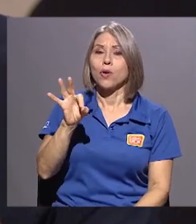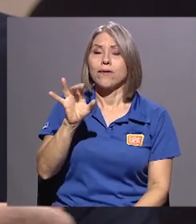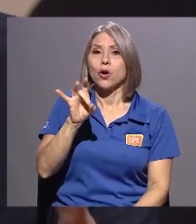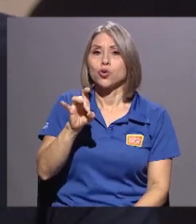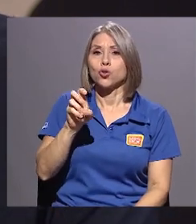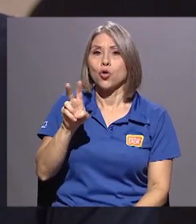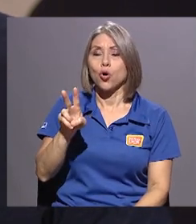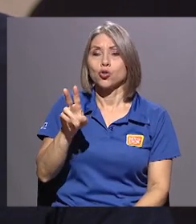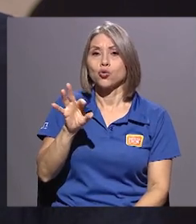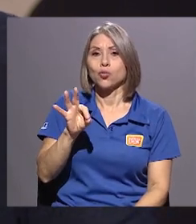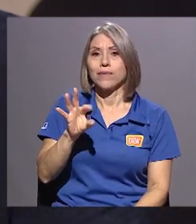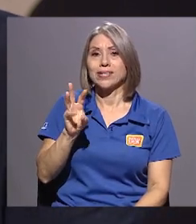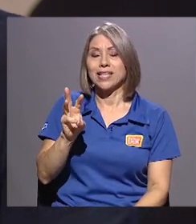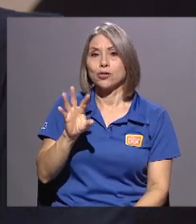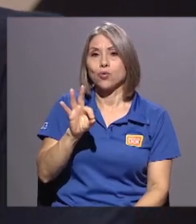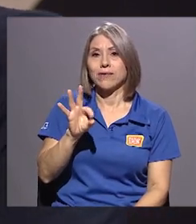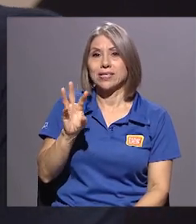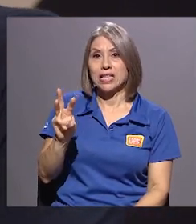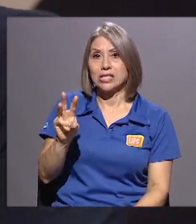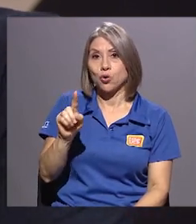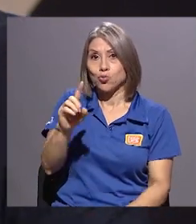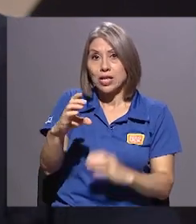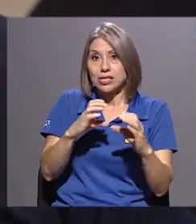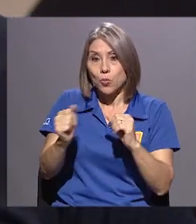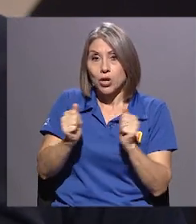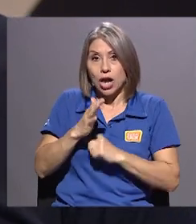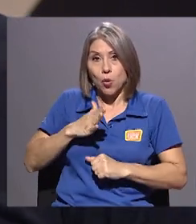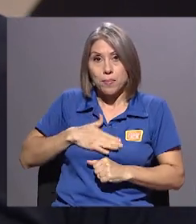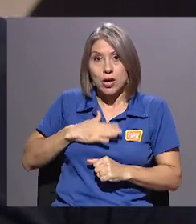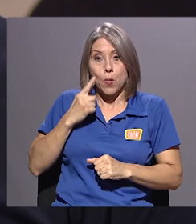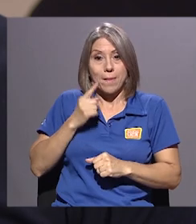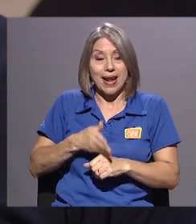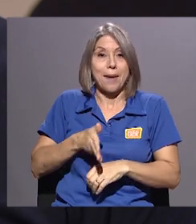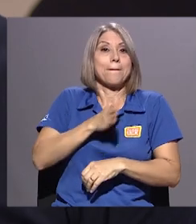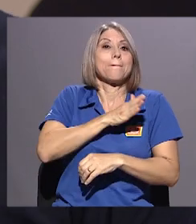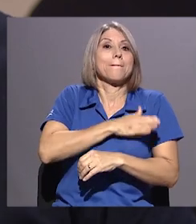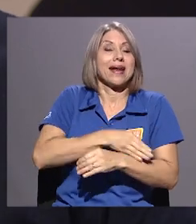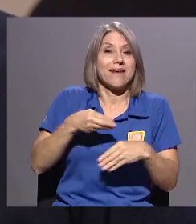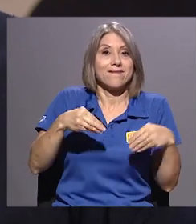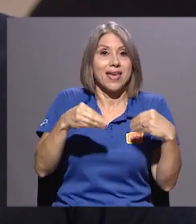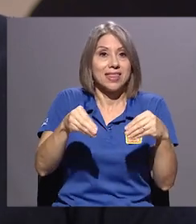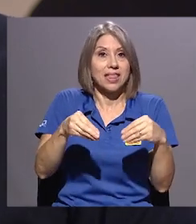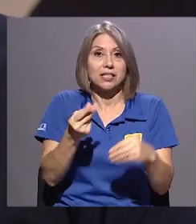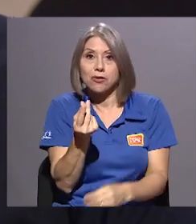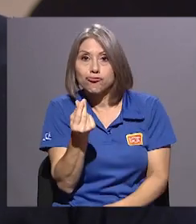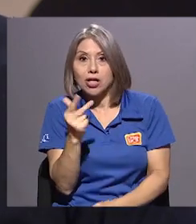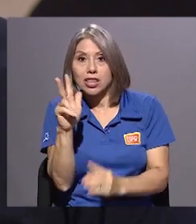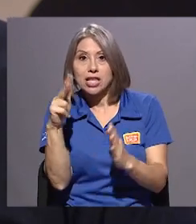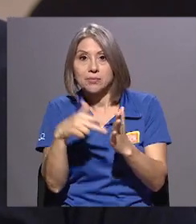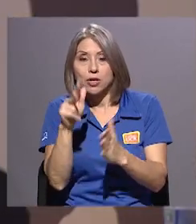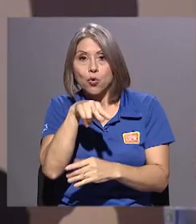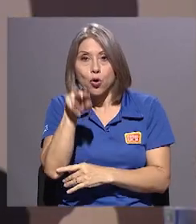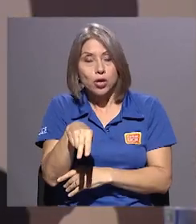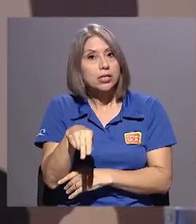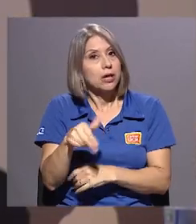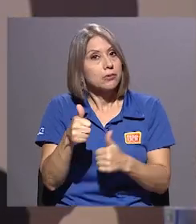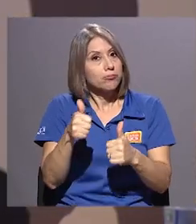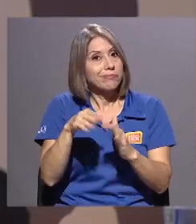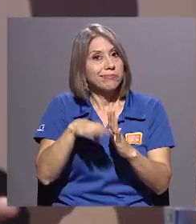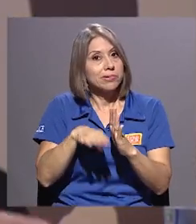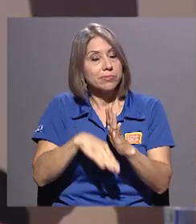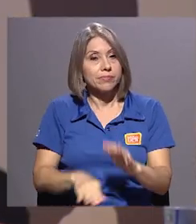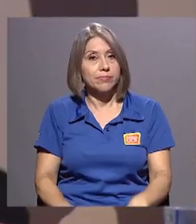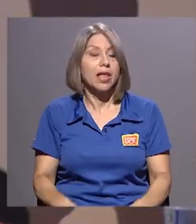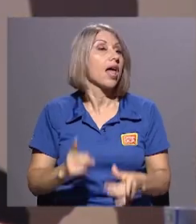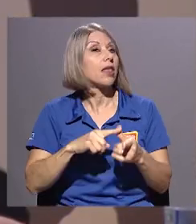-9696 y quieran adquirir preventas, hay preventas a tres mil colones, que es un precio muy accesible. Y entonces,